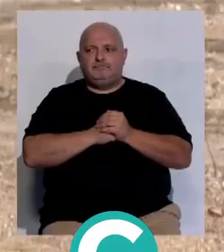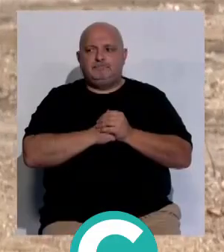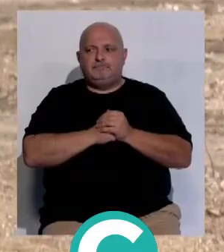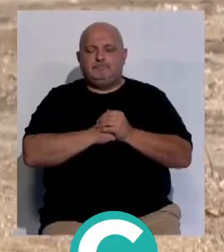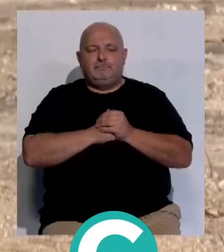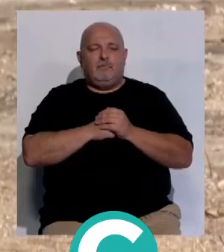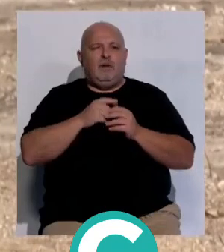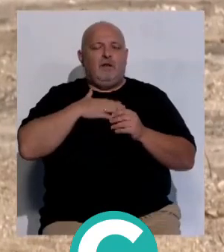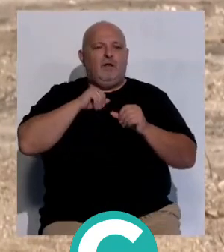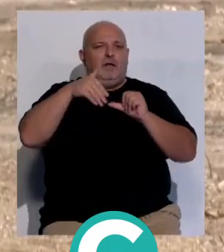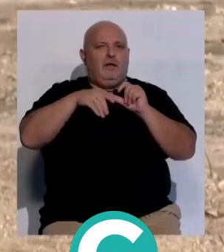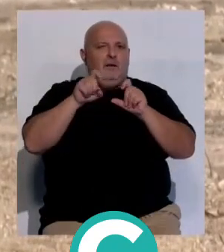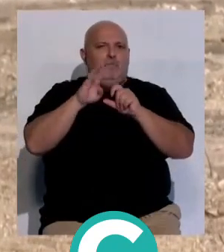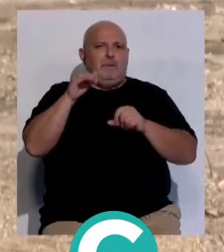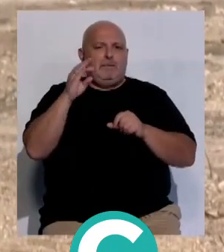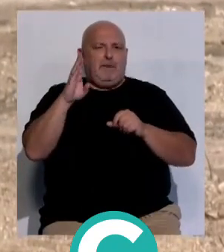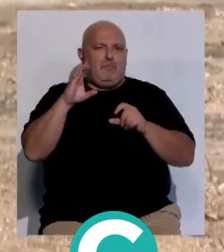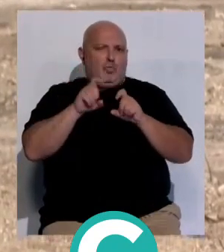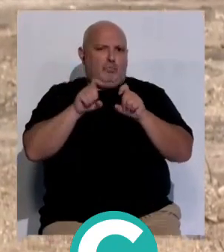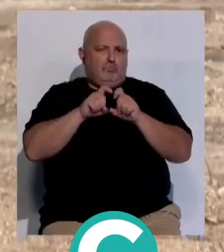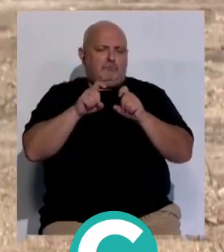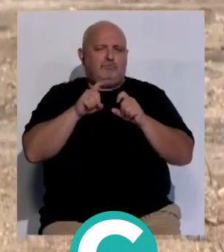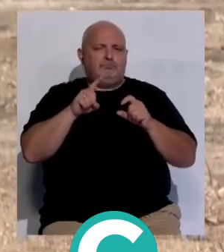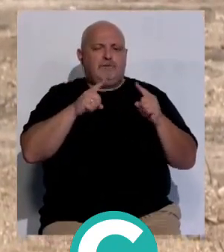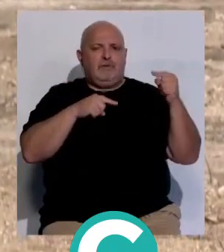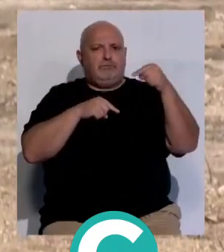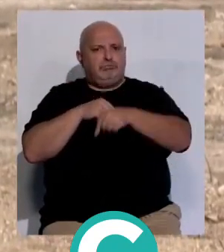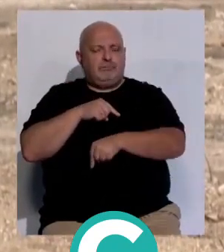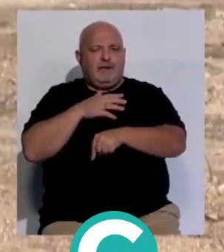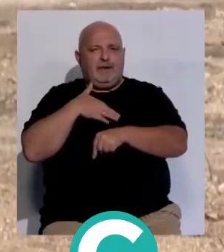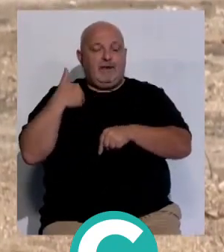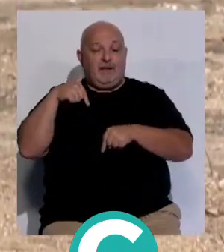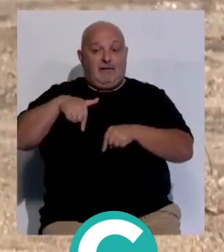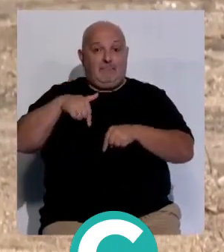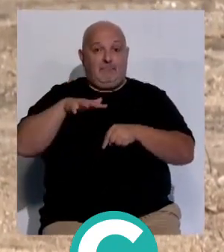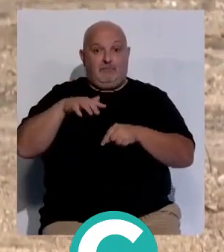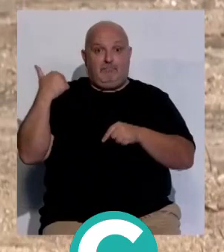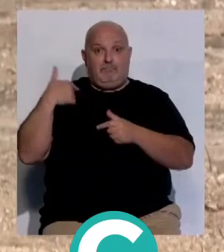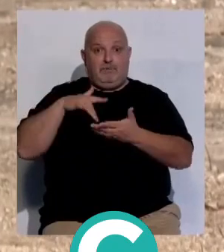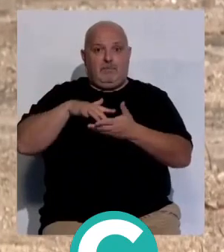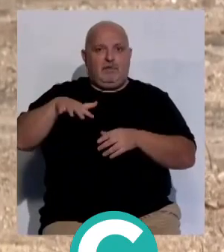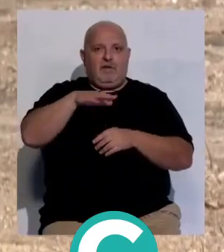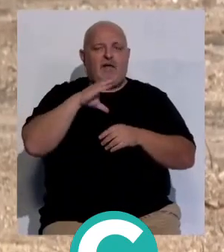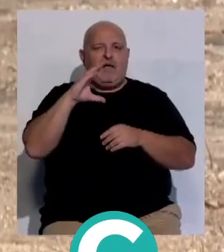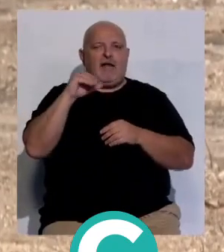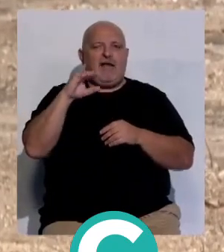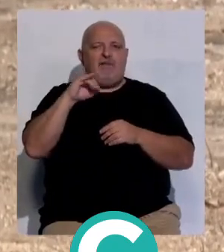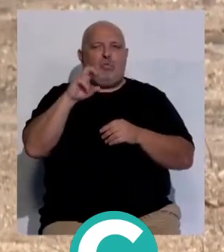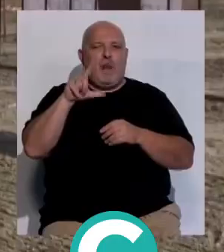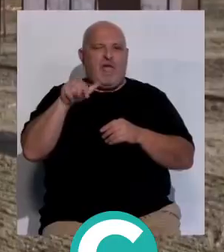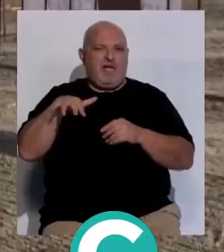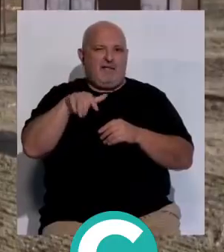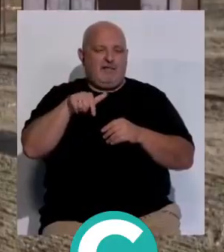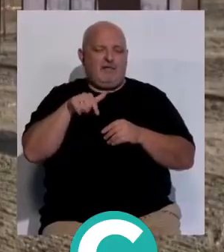El holding sudamericano PTP Group inicia su desembarco en Europa y lo hace desde aquí desde el muelle del bajo de la cabezuela